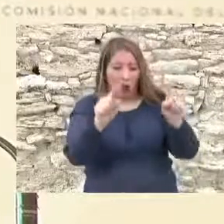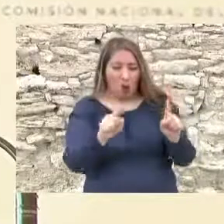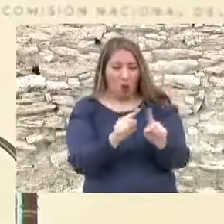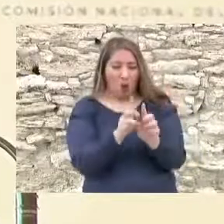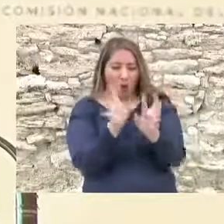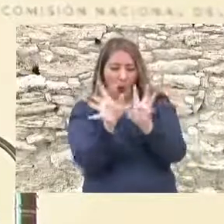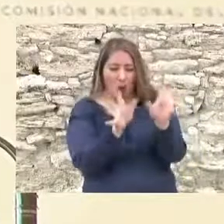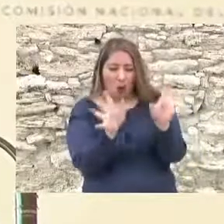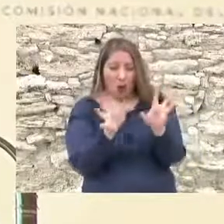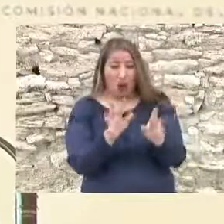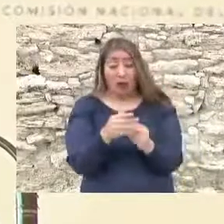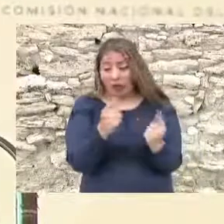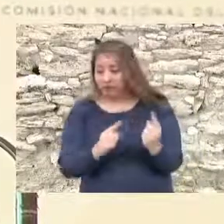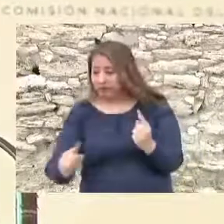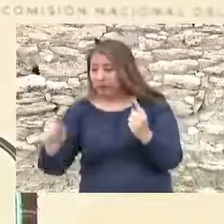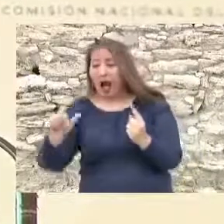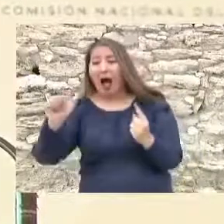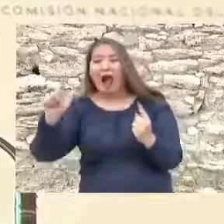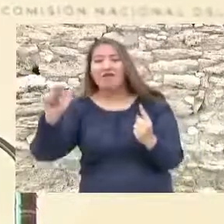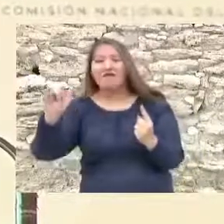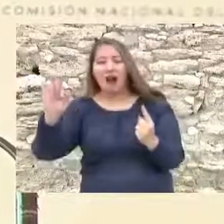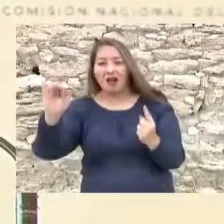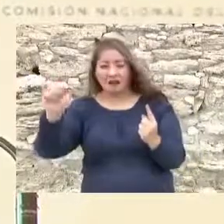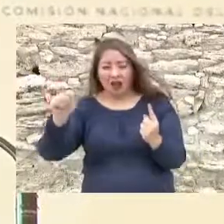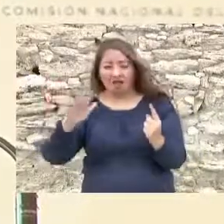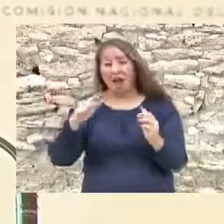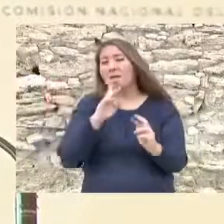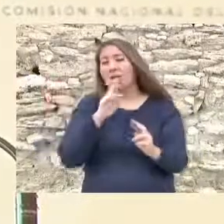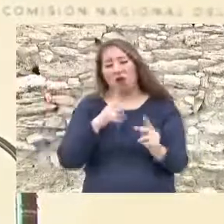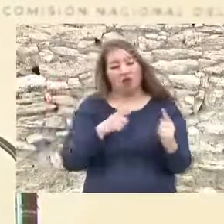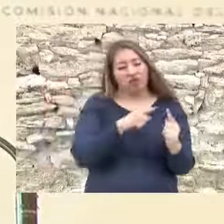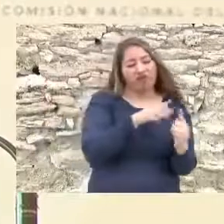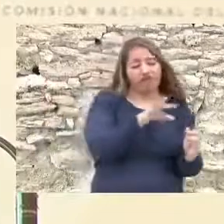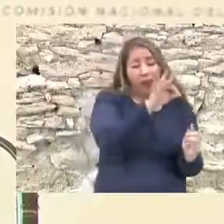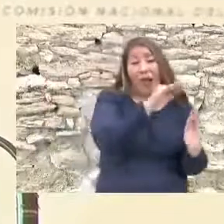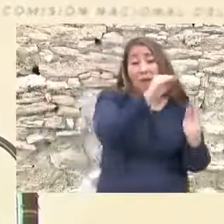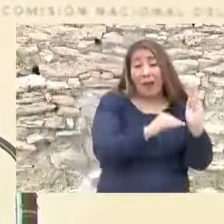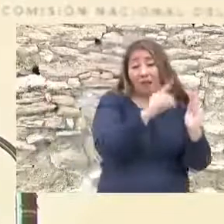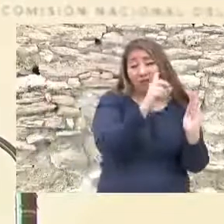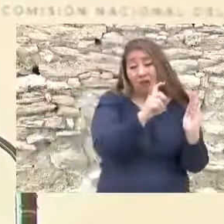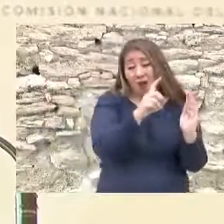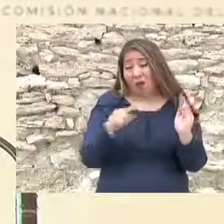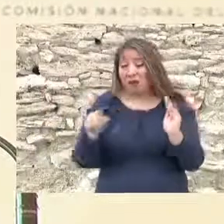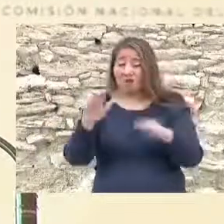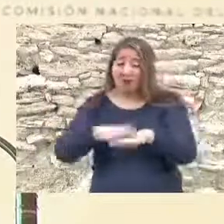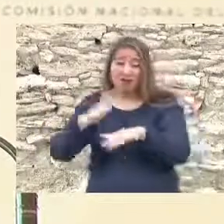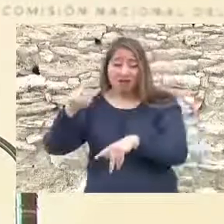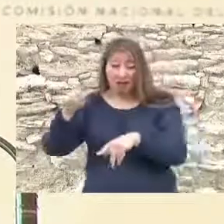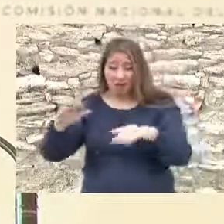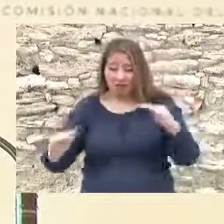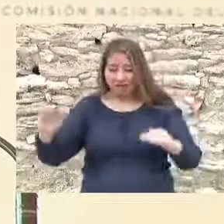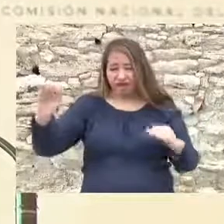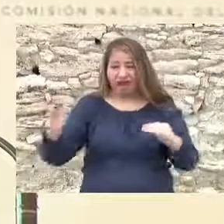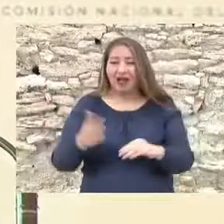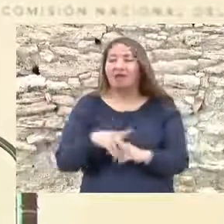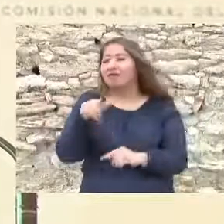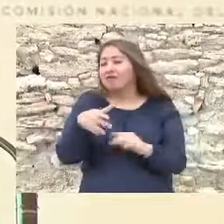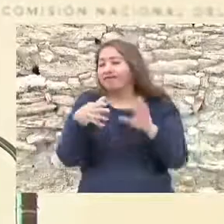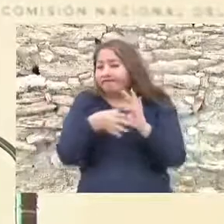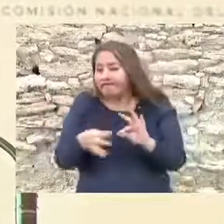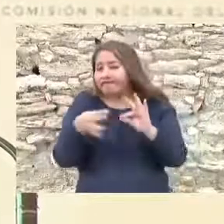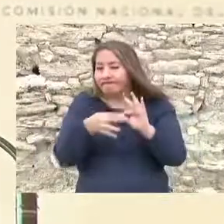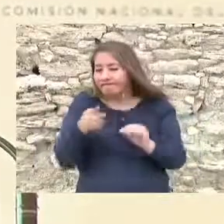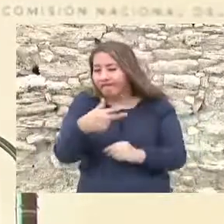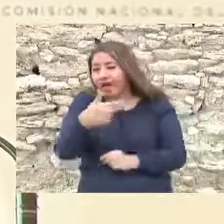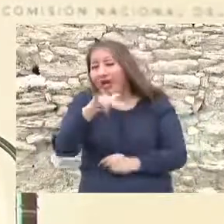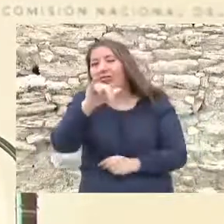alfalfa. CONAGUA también contribuyó con algunas acciones de tecnificación de riego y construcción de infraestructura hidráulica para